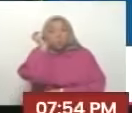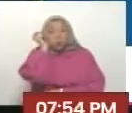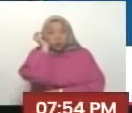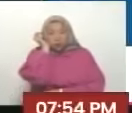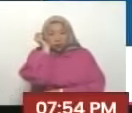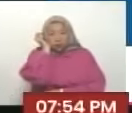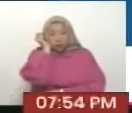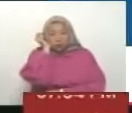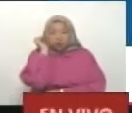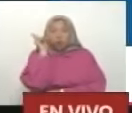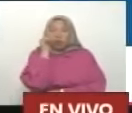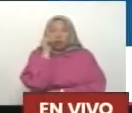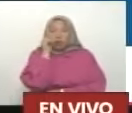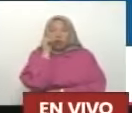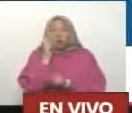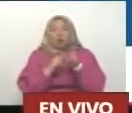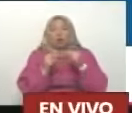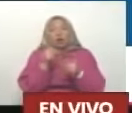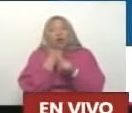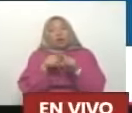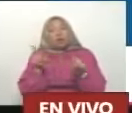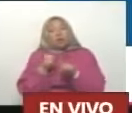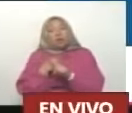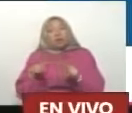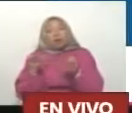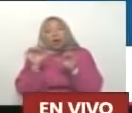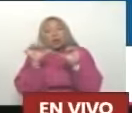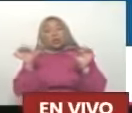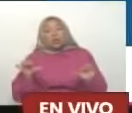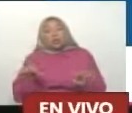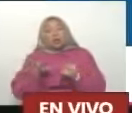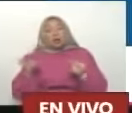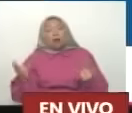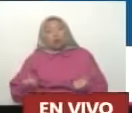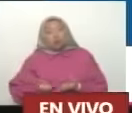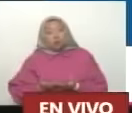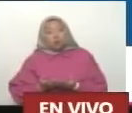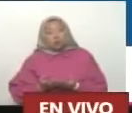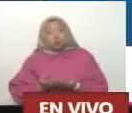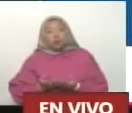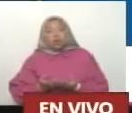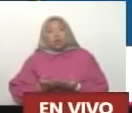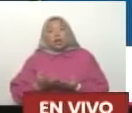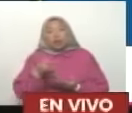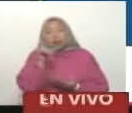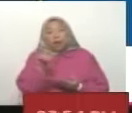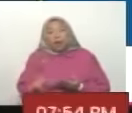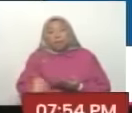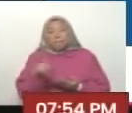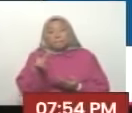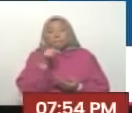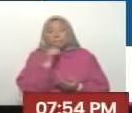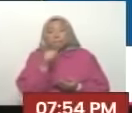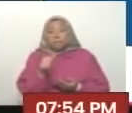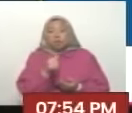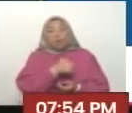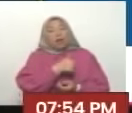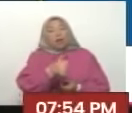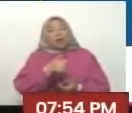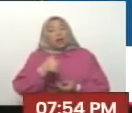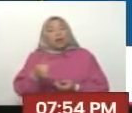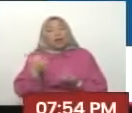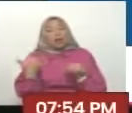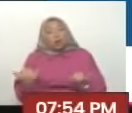Tiene que ser El rol De construir Una alternativa A este sistema Mundo A este sistema Capitalista Cada quien De manera